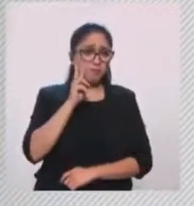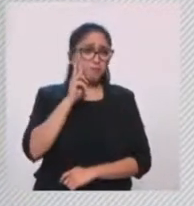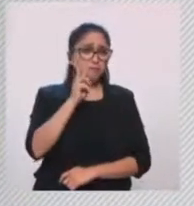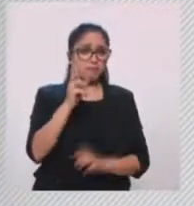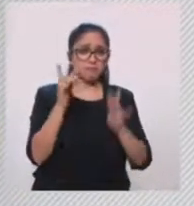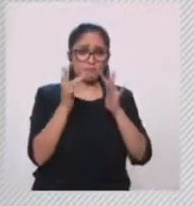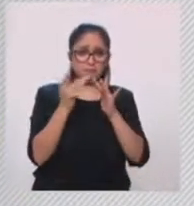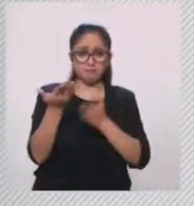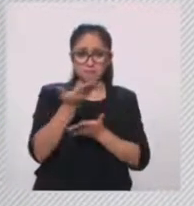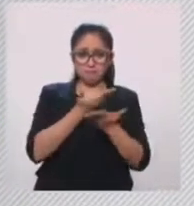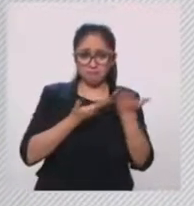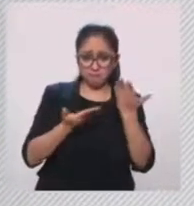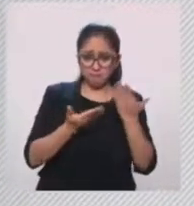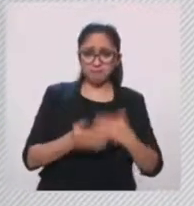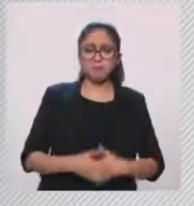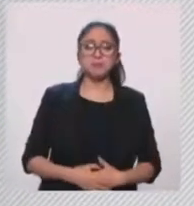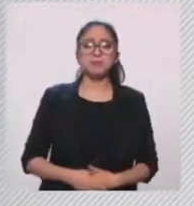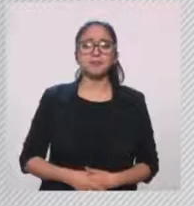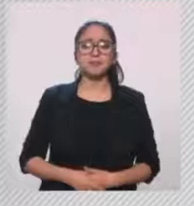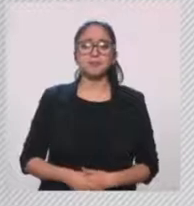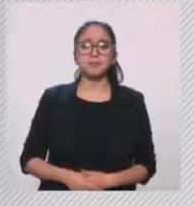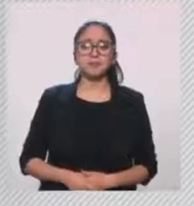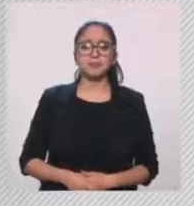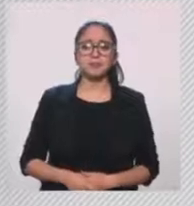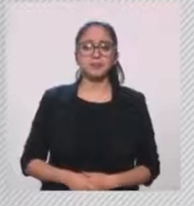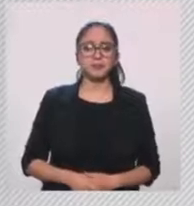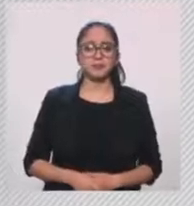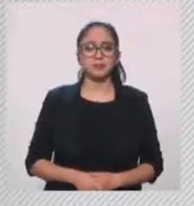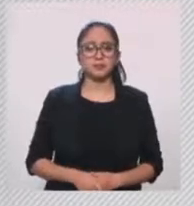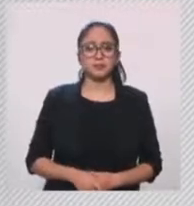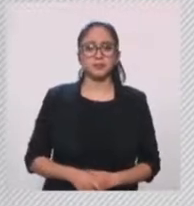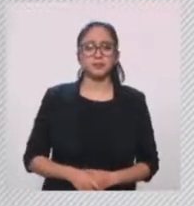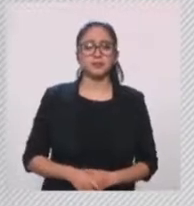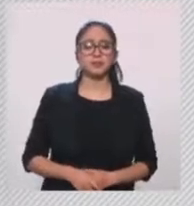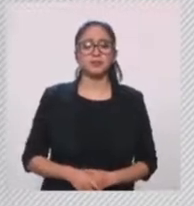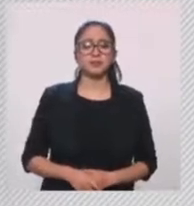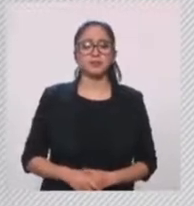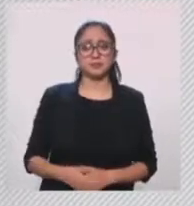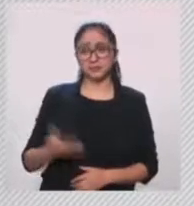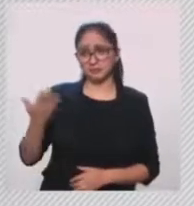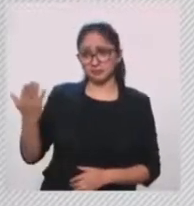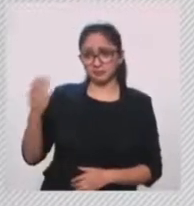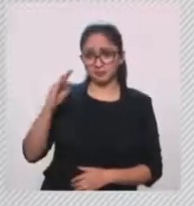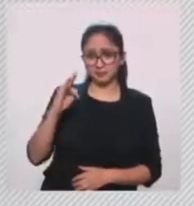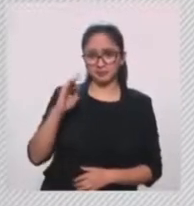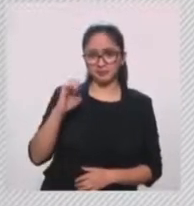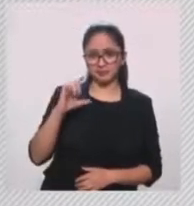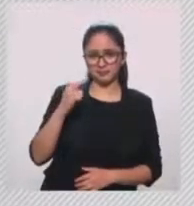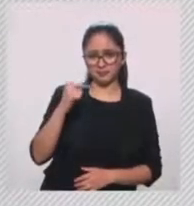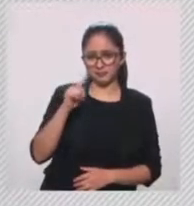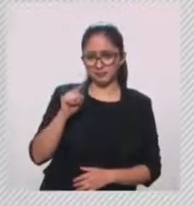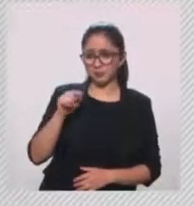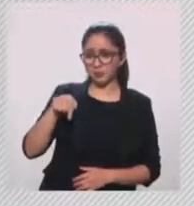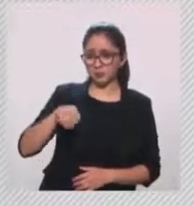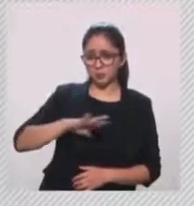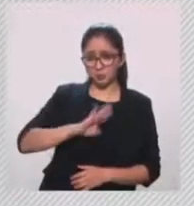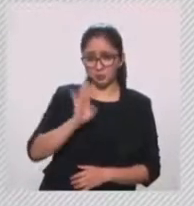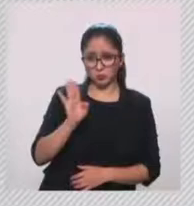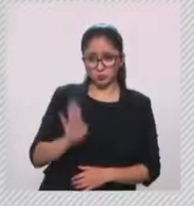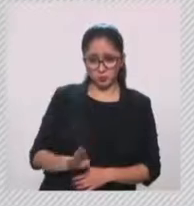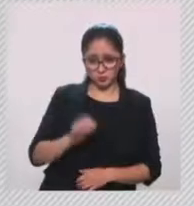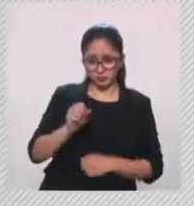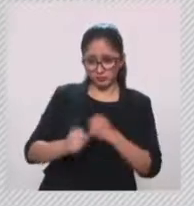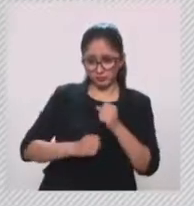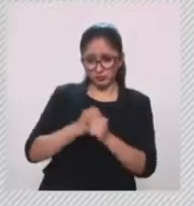Bueno, pues, a partir de la muerte de Felguerés este año, el Instituto